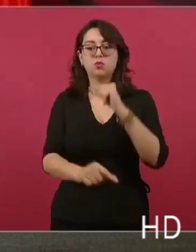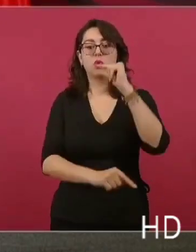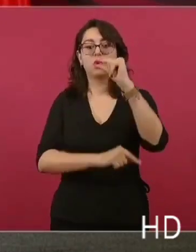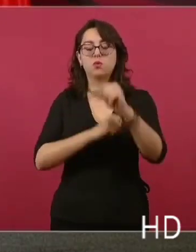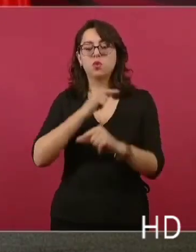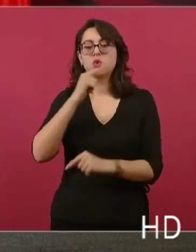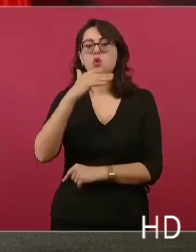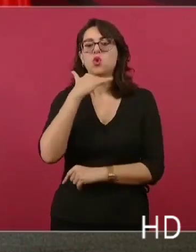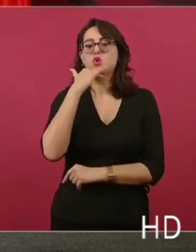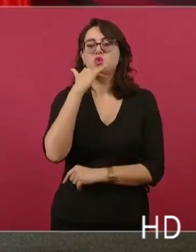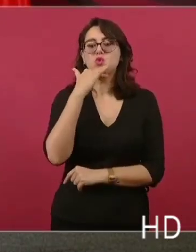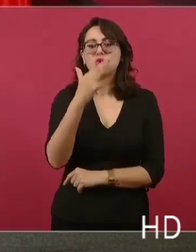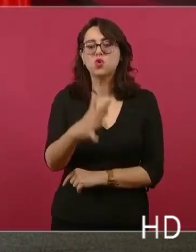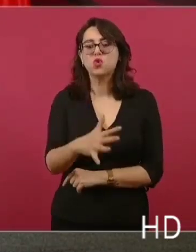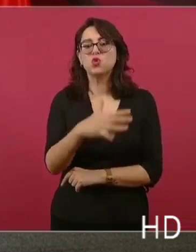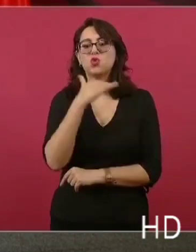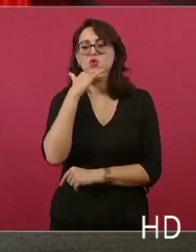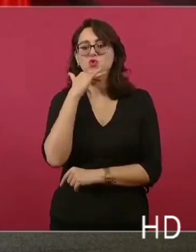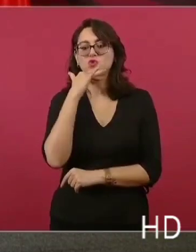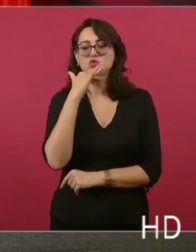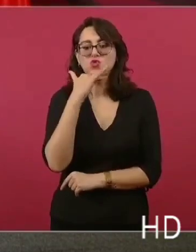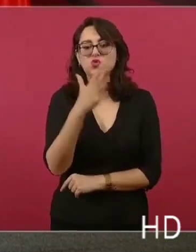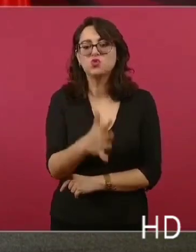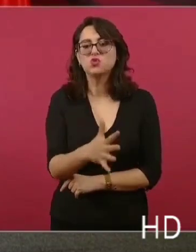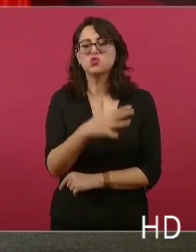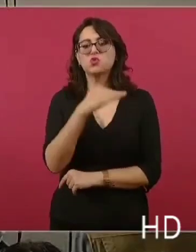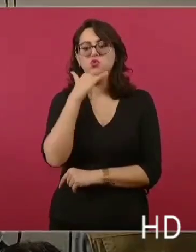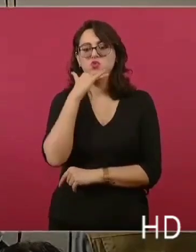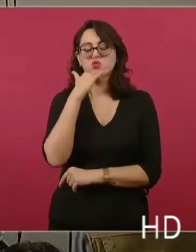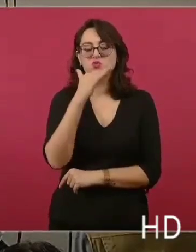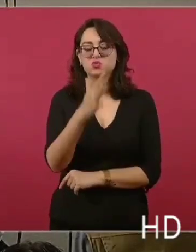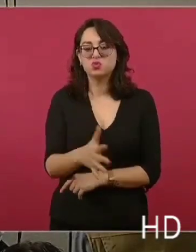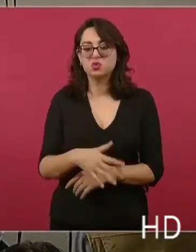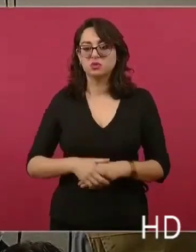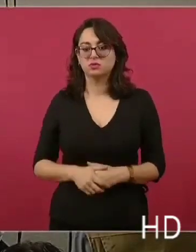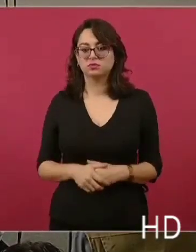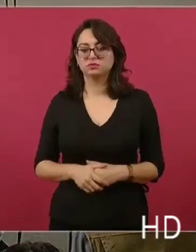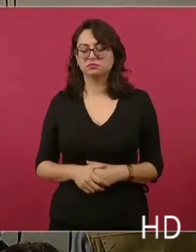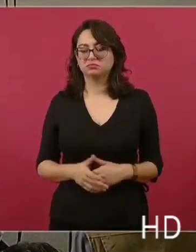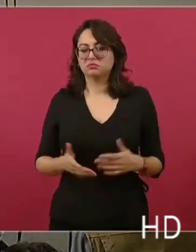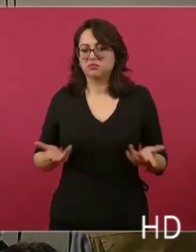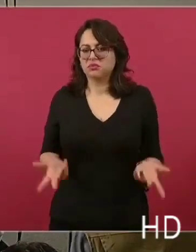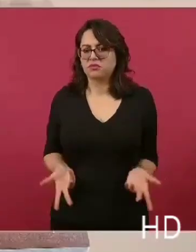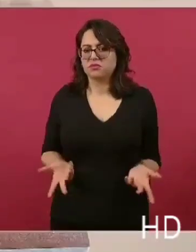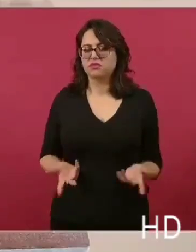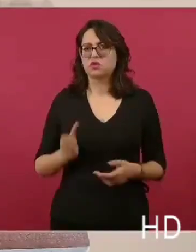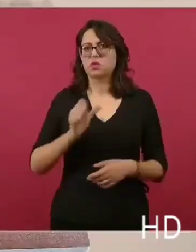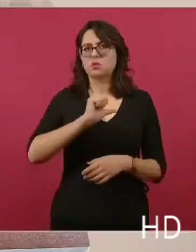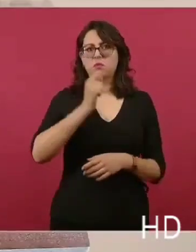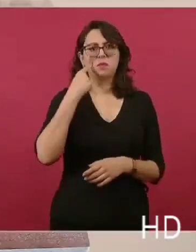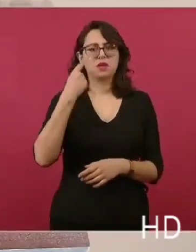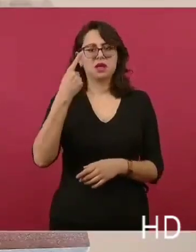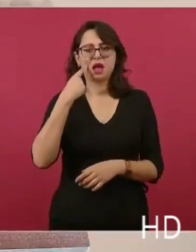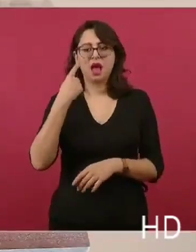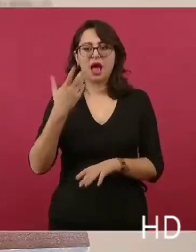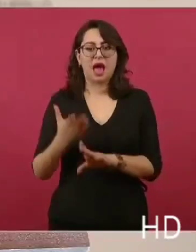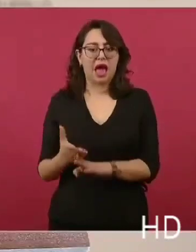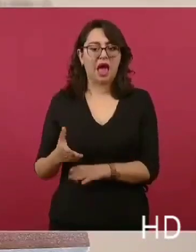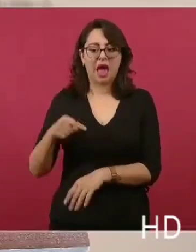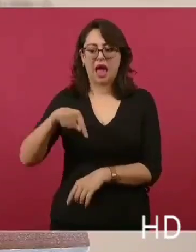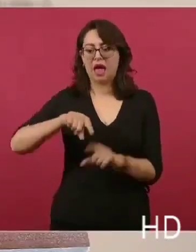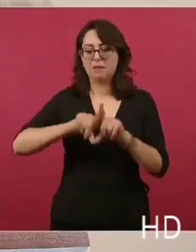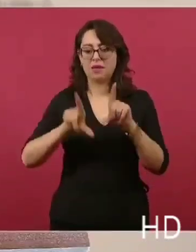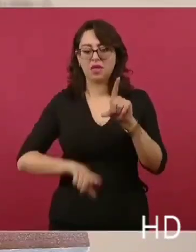No es que en México hubiera corrupción como la puede haber en cualquier parte. Nosotros no teníamos ese problema, nunca lo